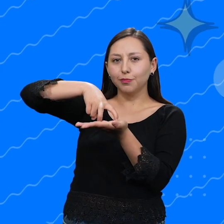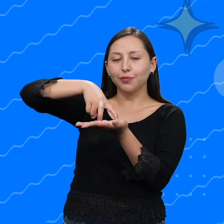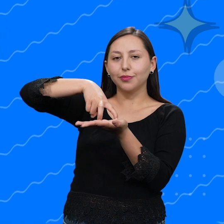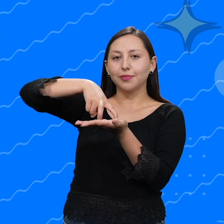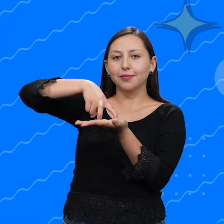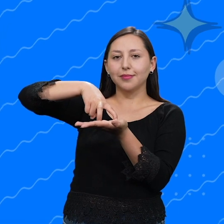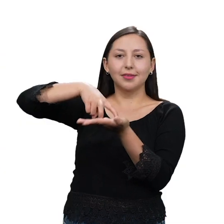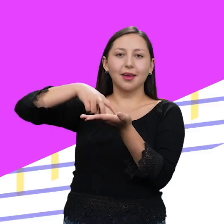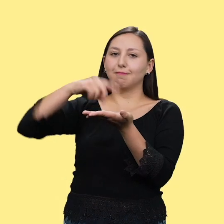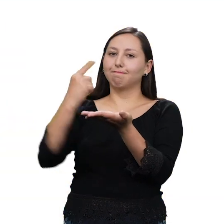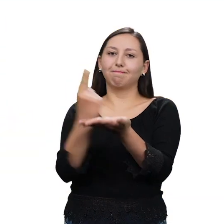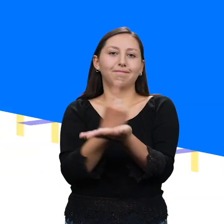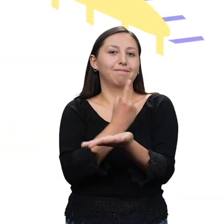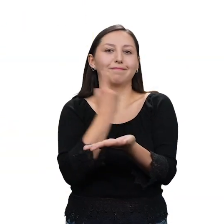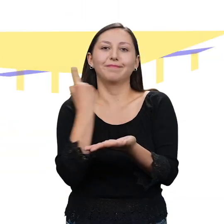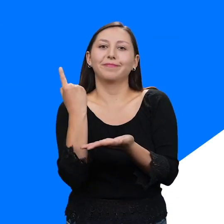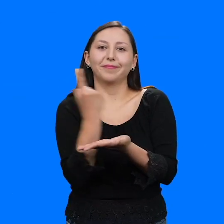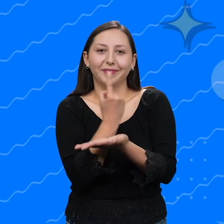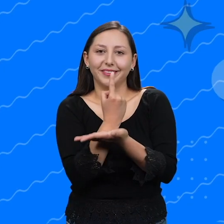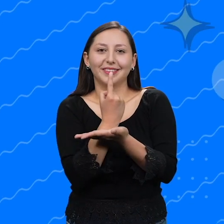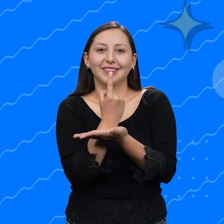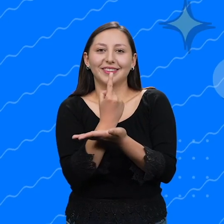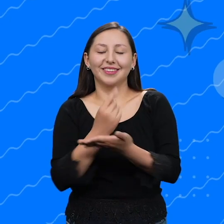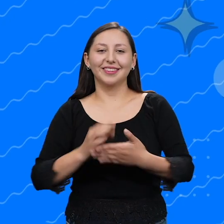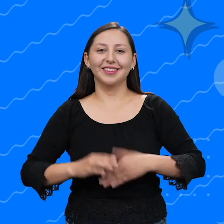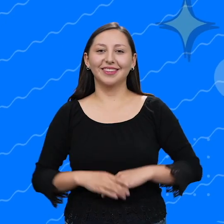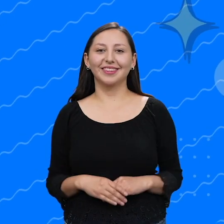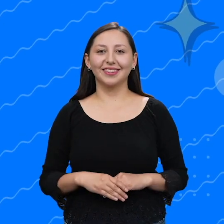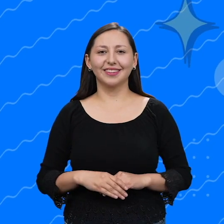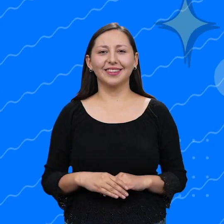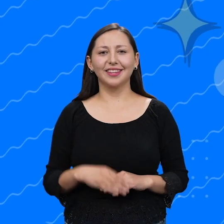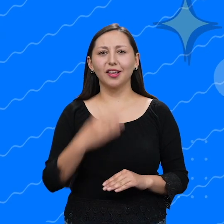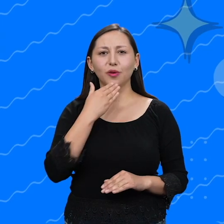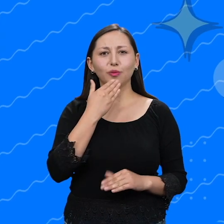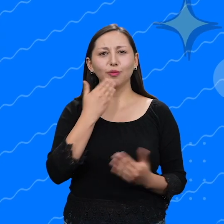Y cerramos todo. Vamos. Arriba. ¿Qué?